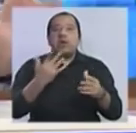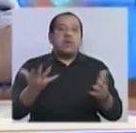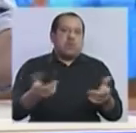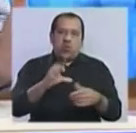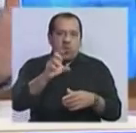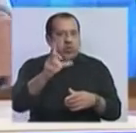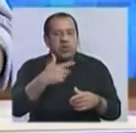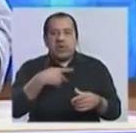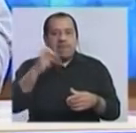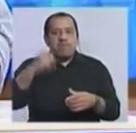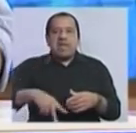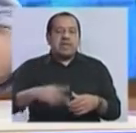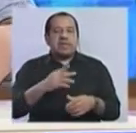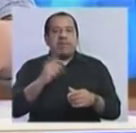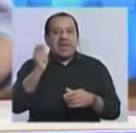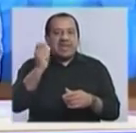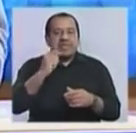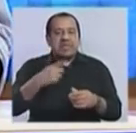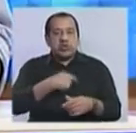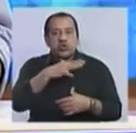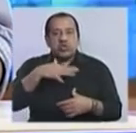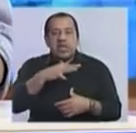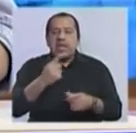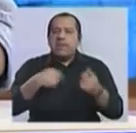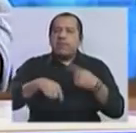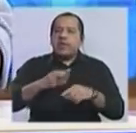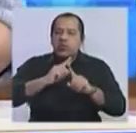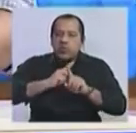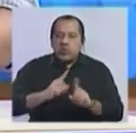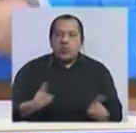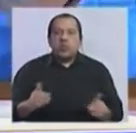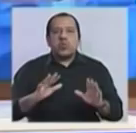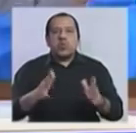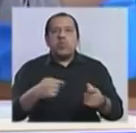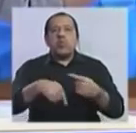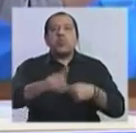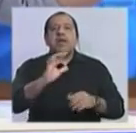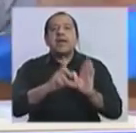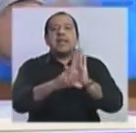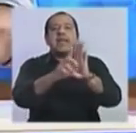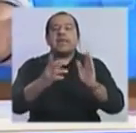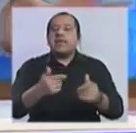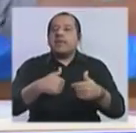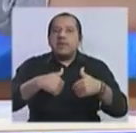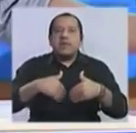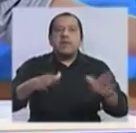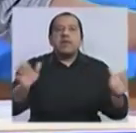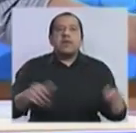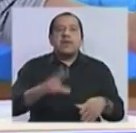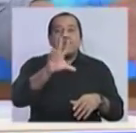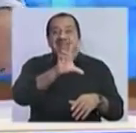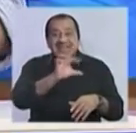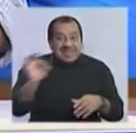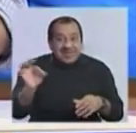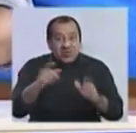Social tenía que ser urgente, pero no como mecánica, ¿verdad? Para una ley ómnibus, porque 300 artículos,